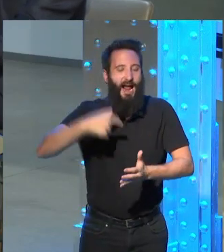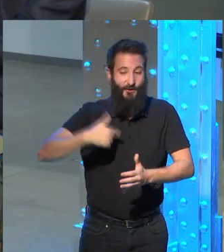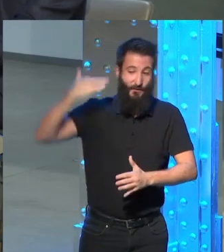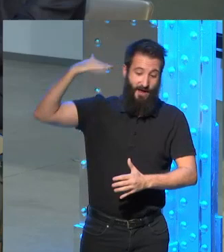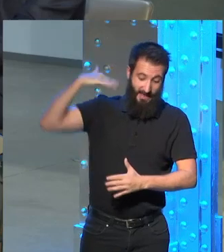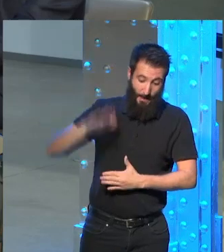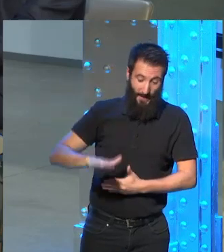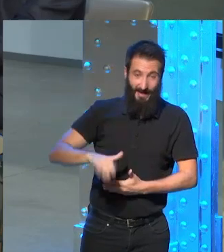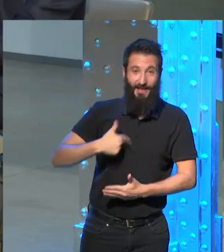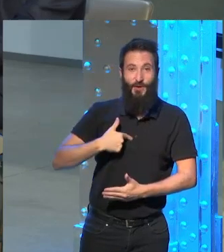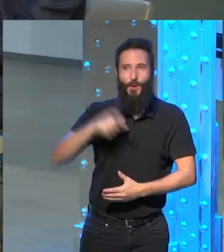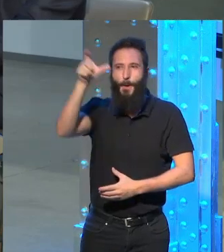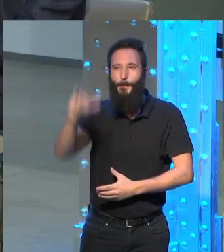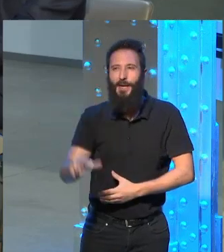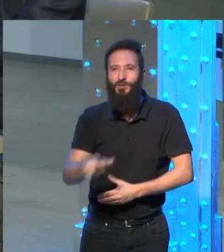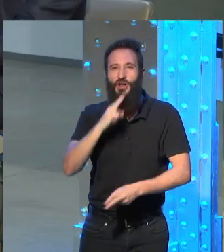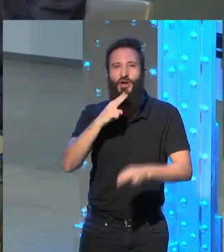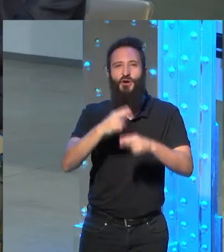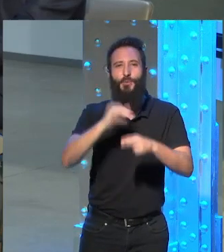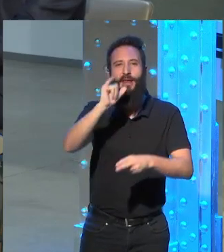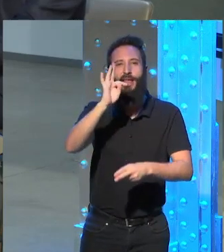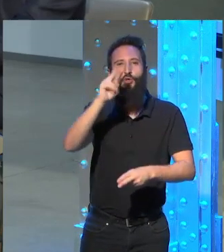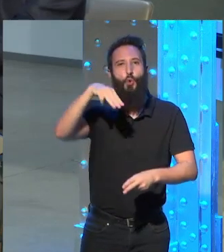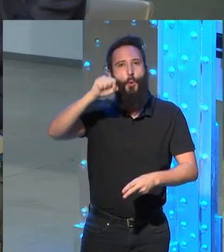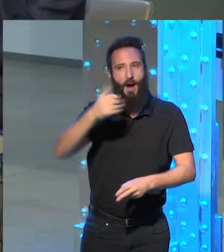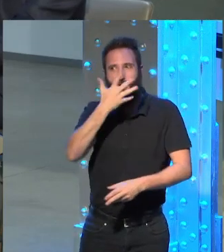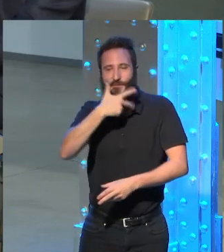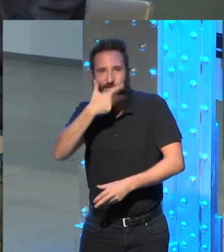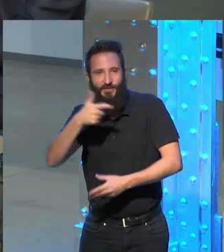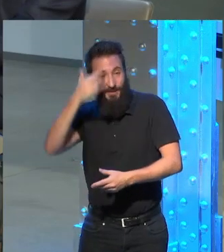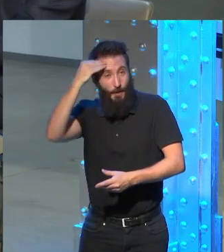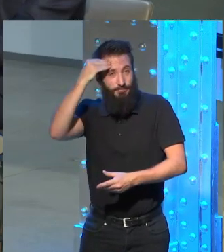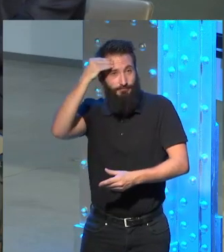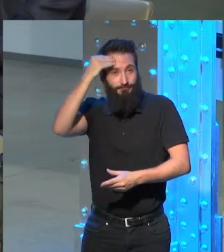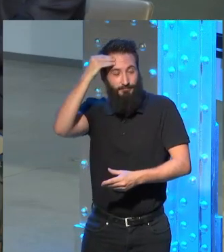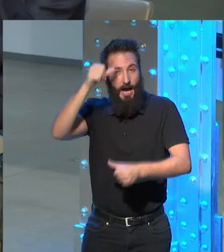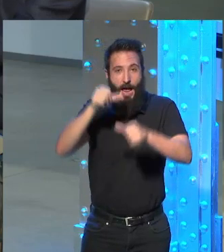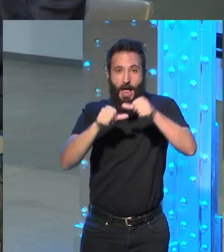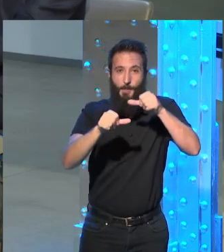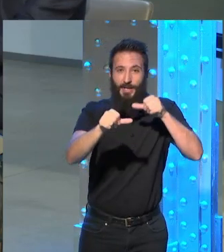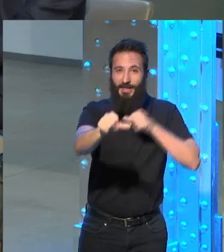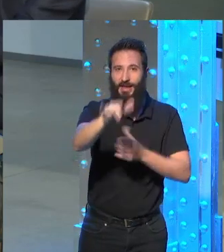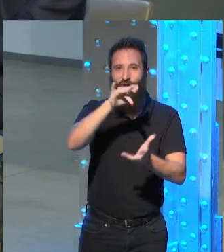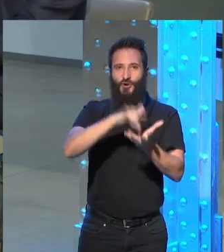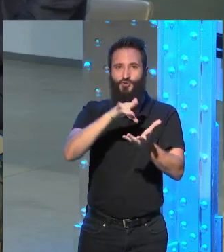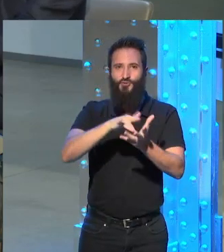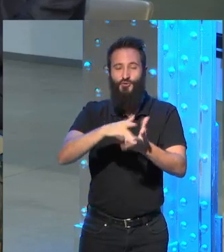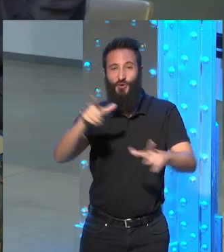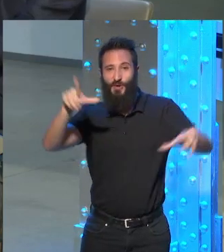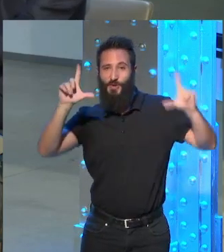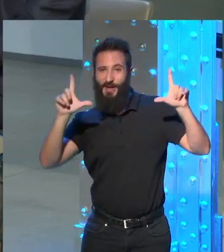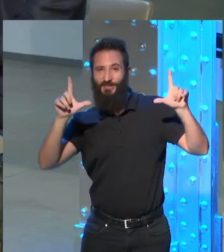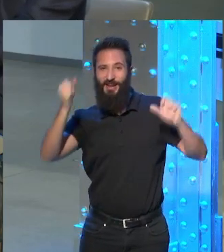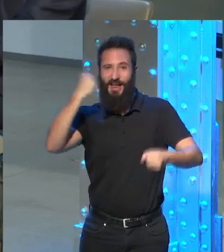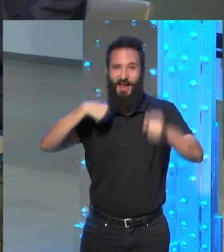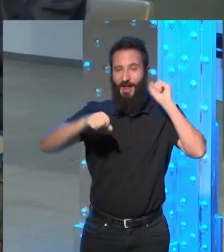a saber porque mi memoria lo había conservado y a partir de él pues yo había inventado supuestamente entre